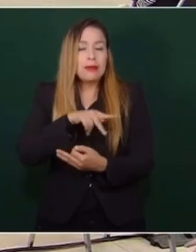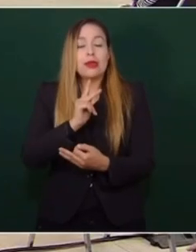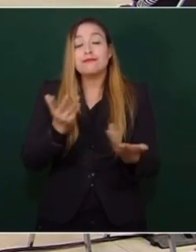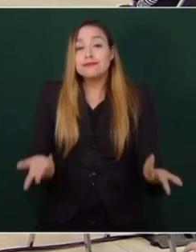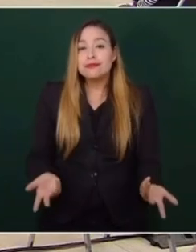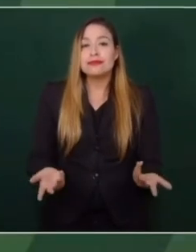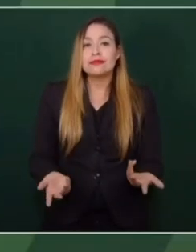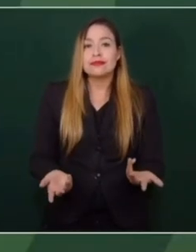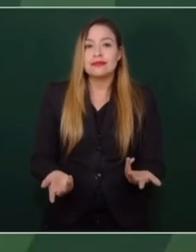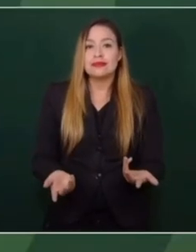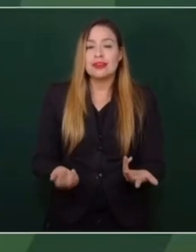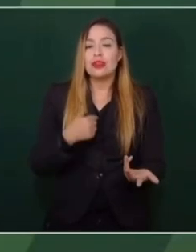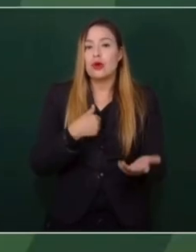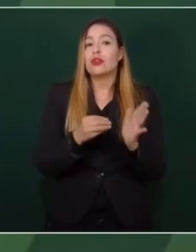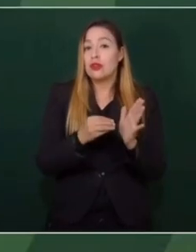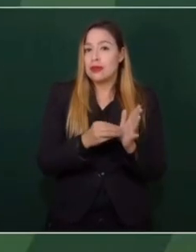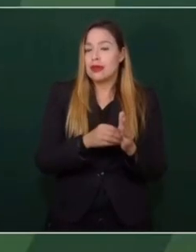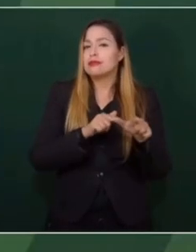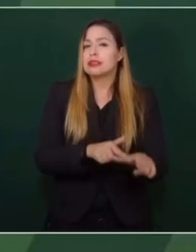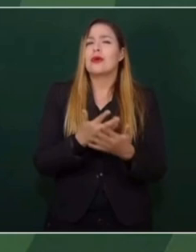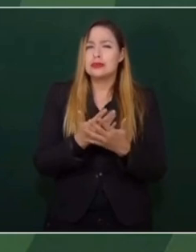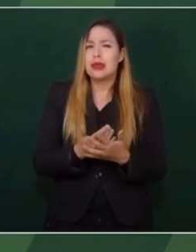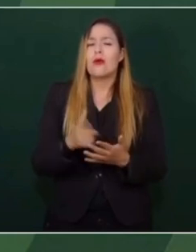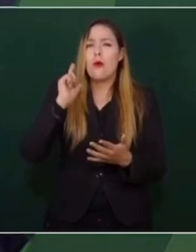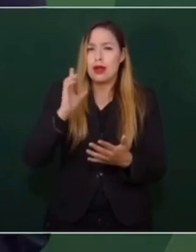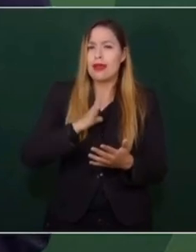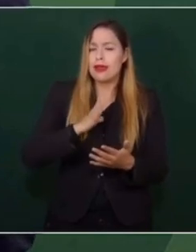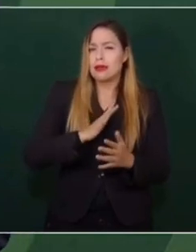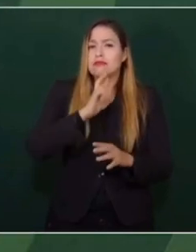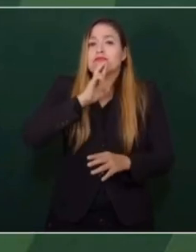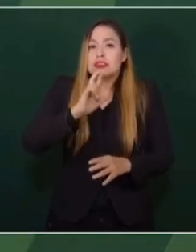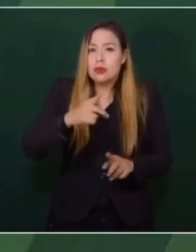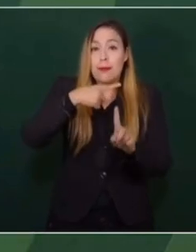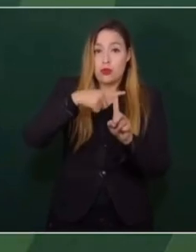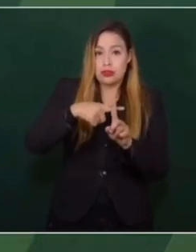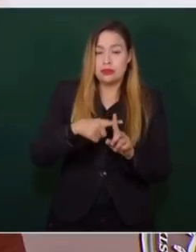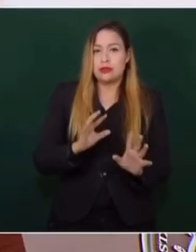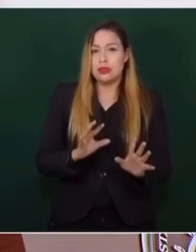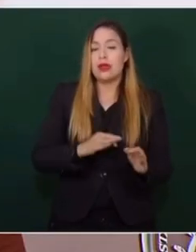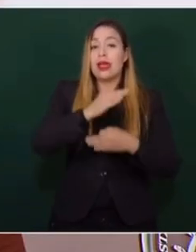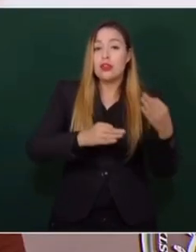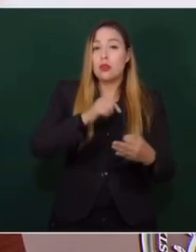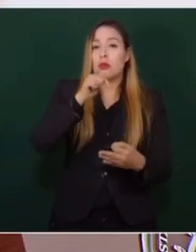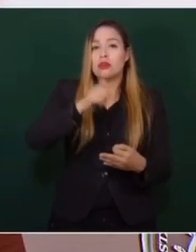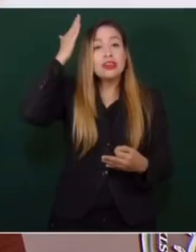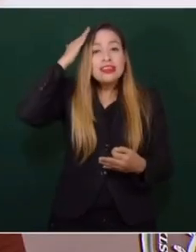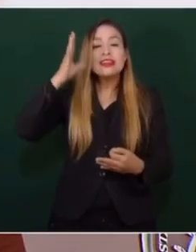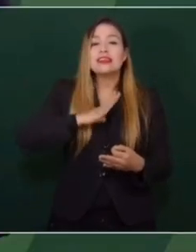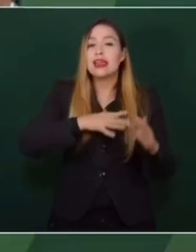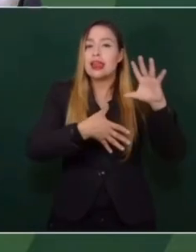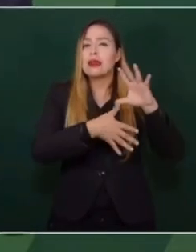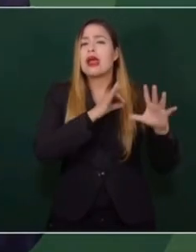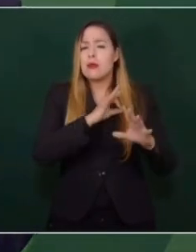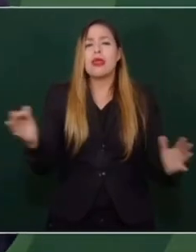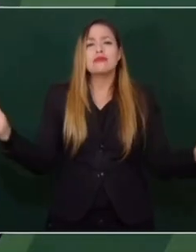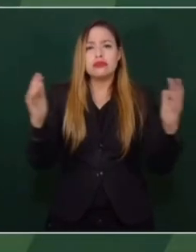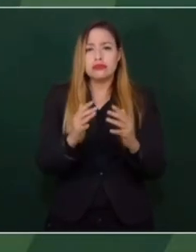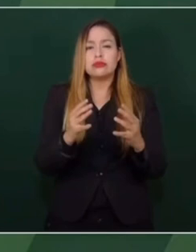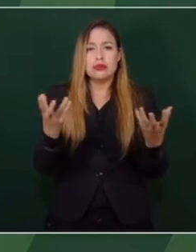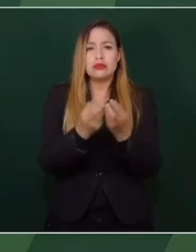espero que haya una respuesta favorable para que todos participemos. El que no quiera ir, pues